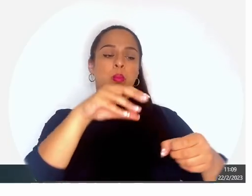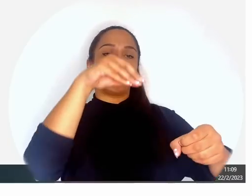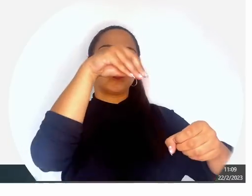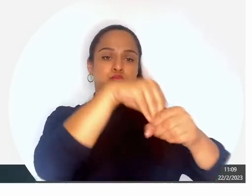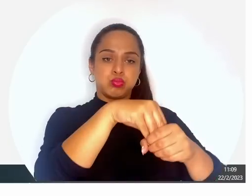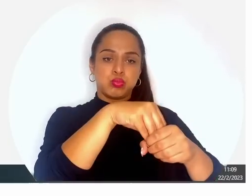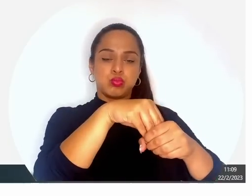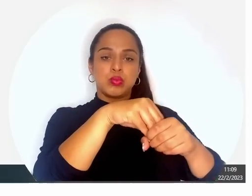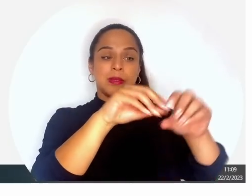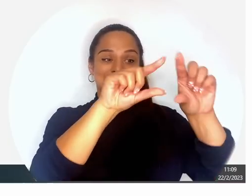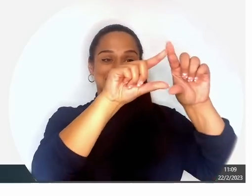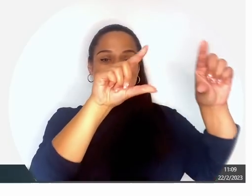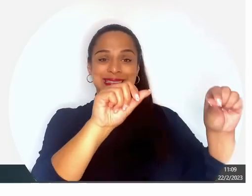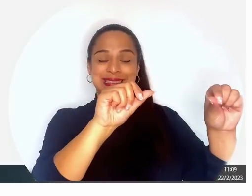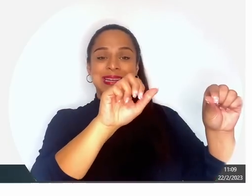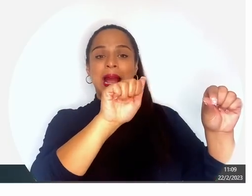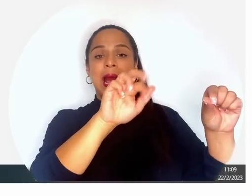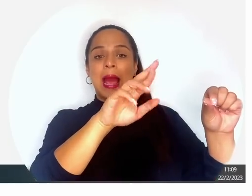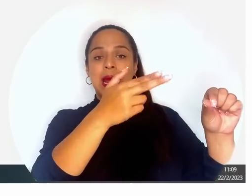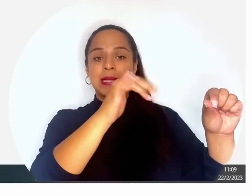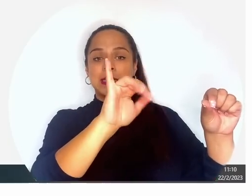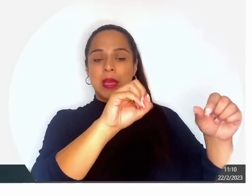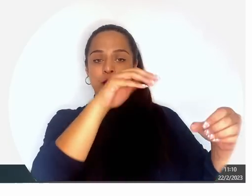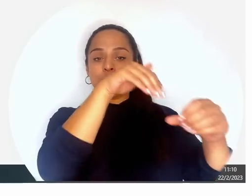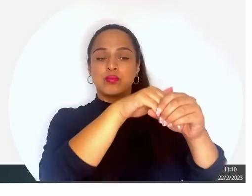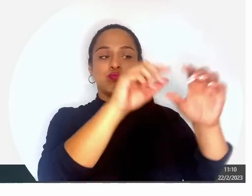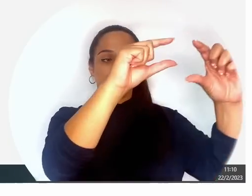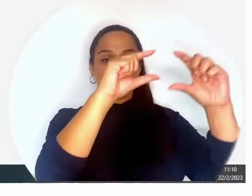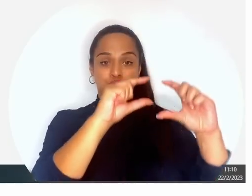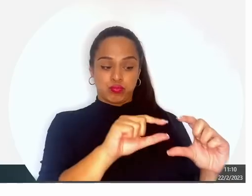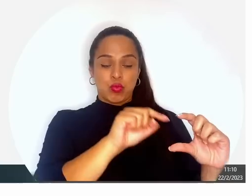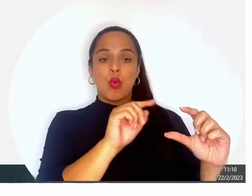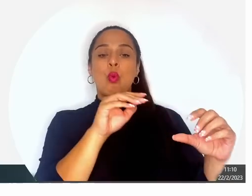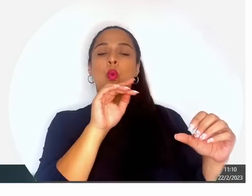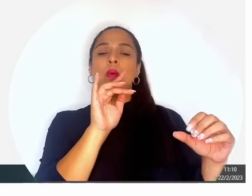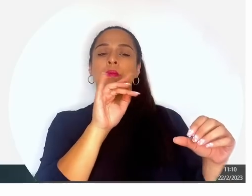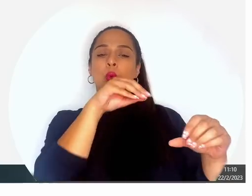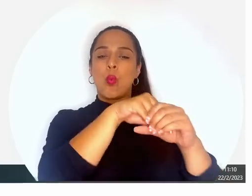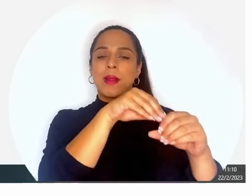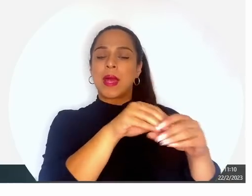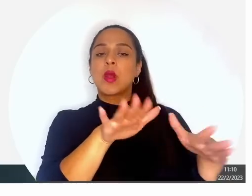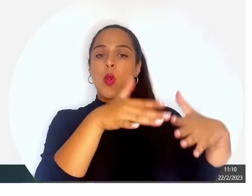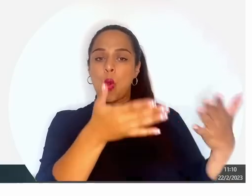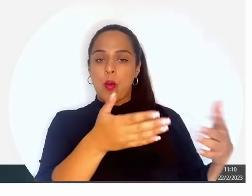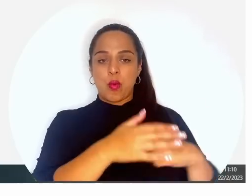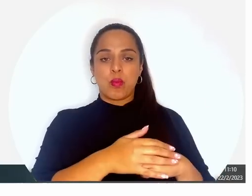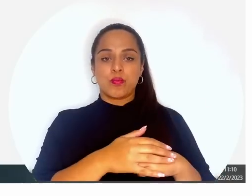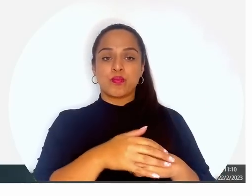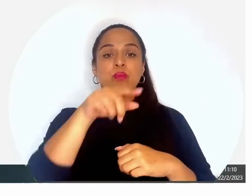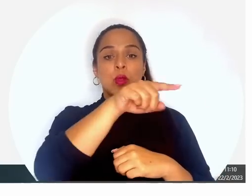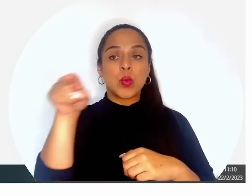y vamos a seleccionar la carpeta de nuestra preferencia para guardar el archivo. En este caso,